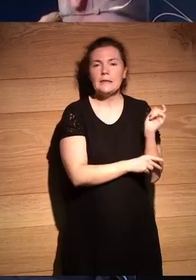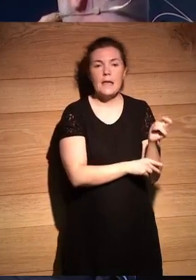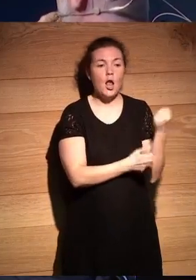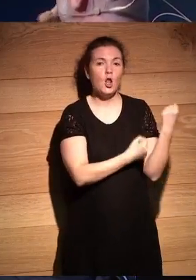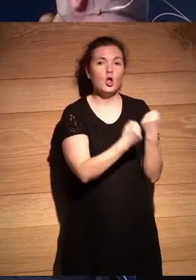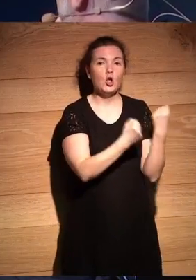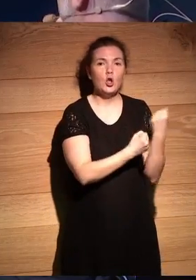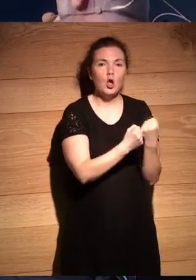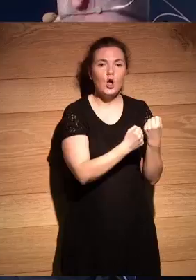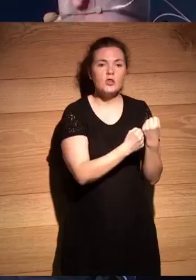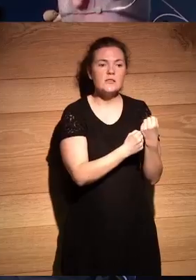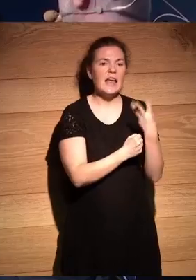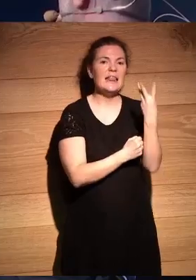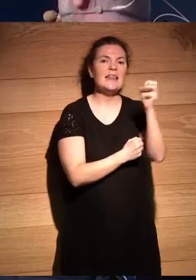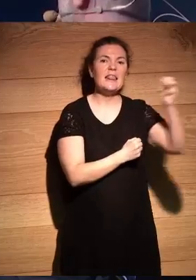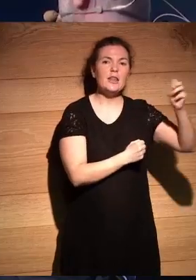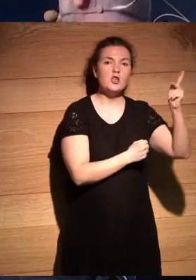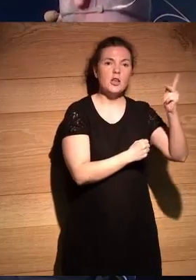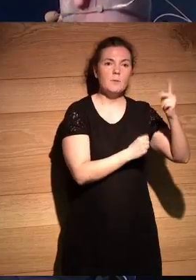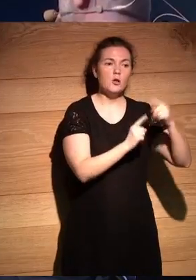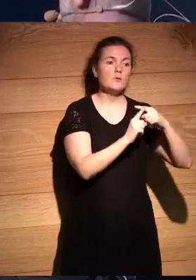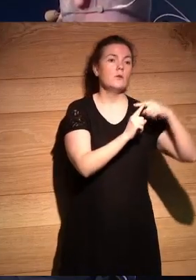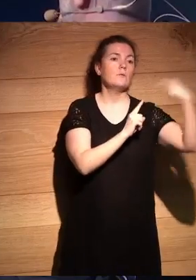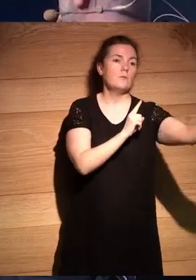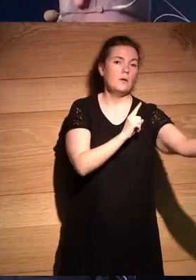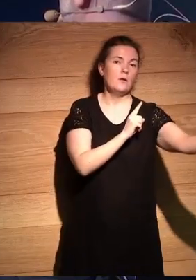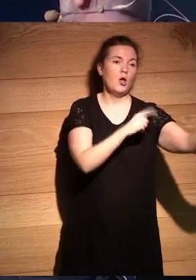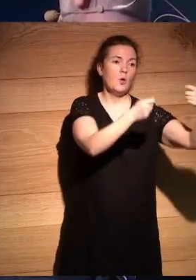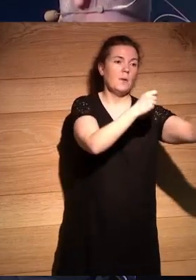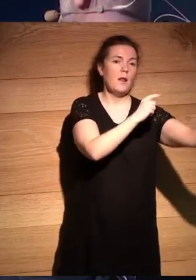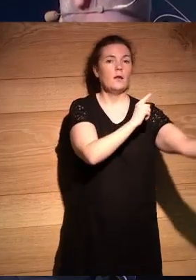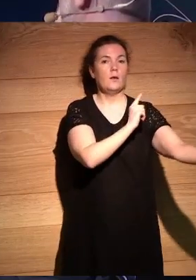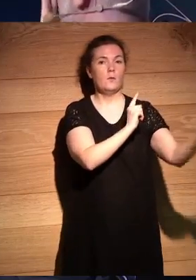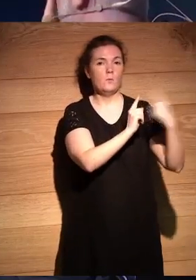coche 300 kilómetros y cruzar y comprar y hacer bueno